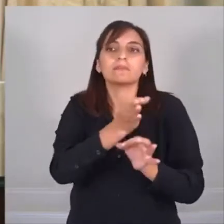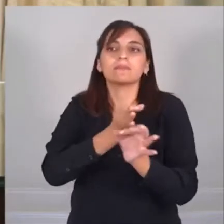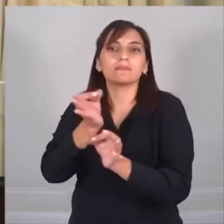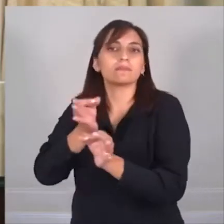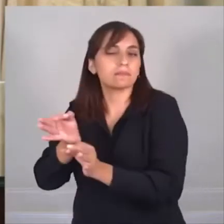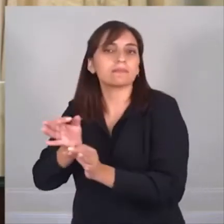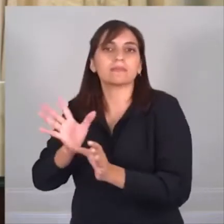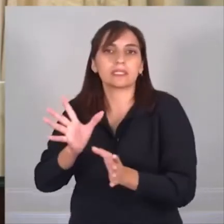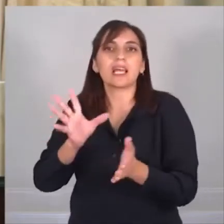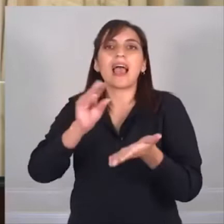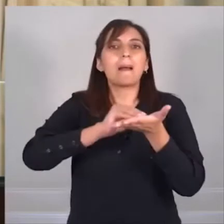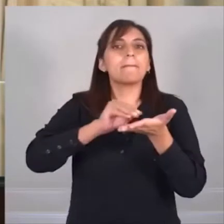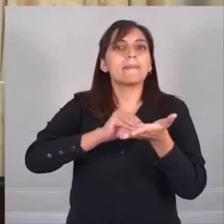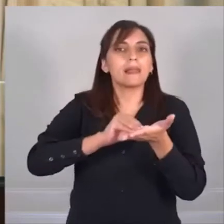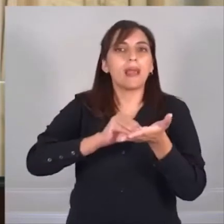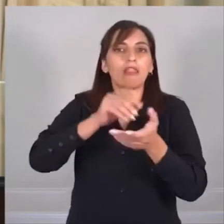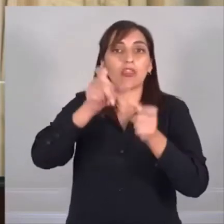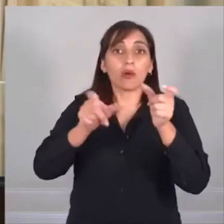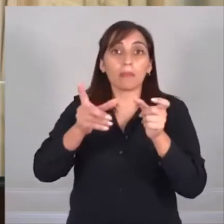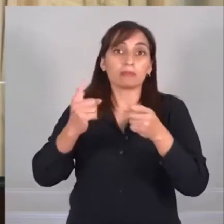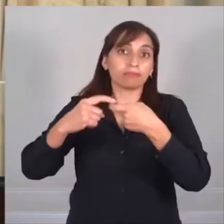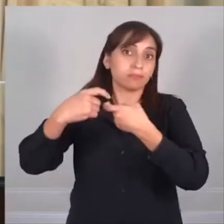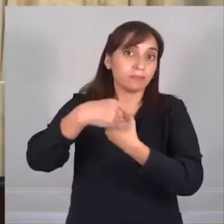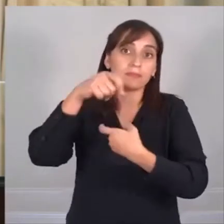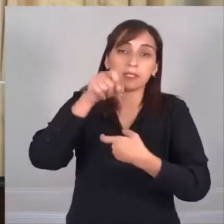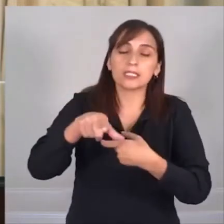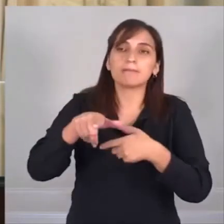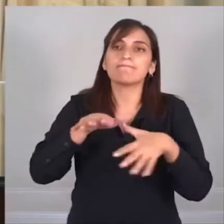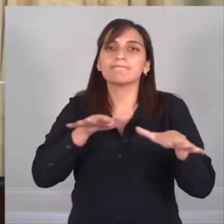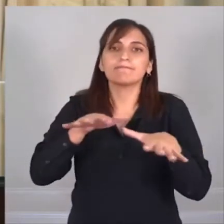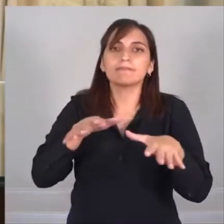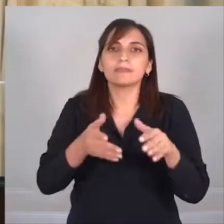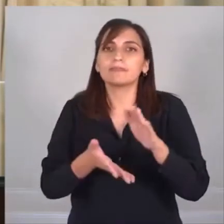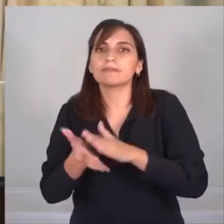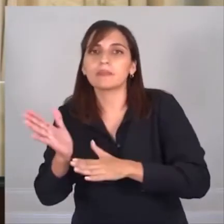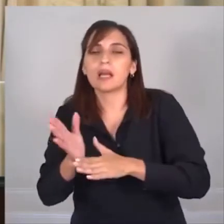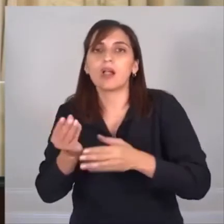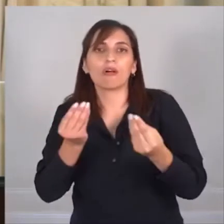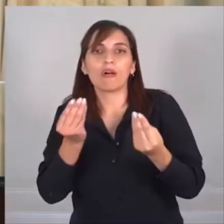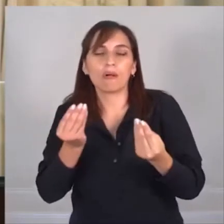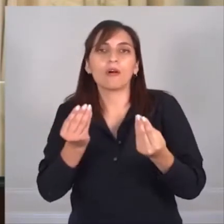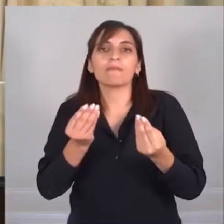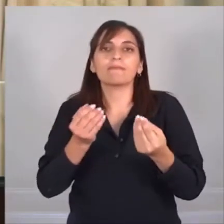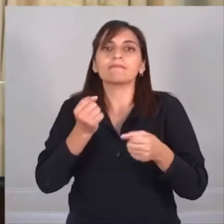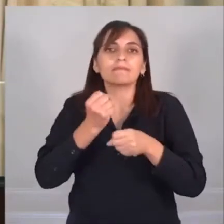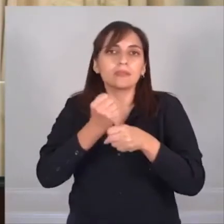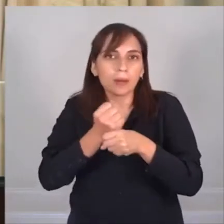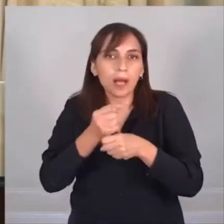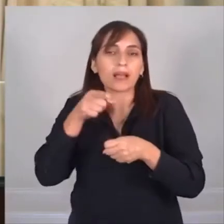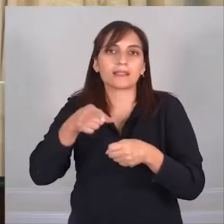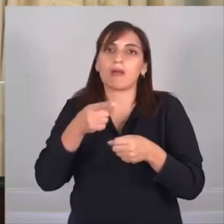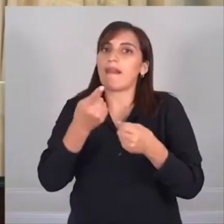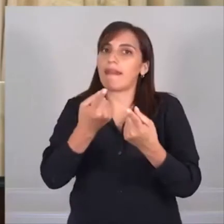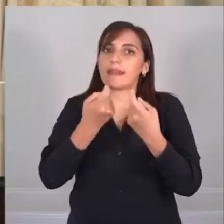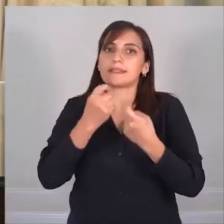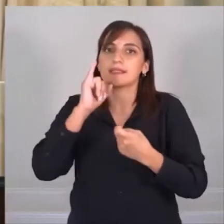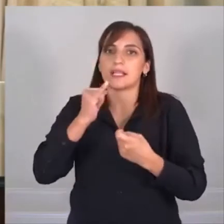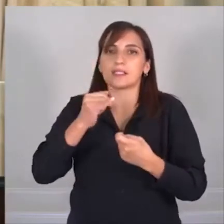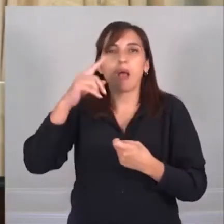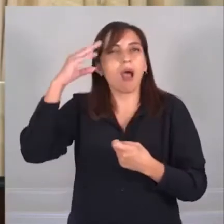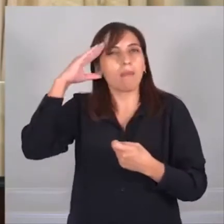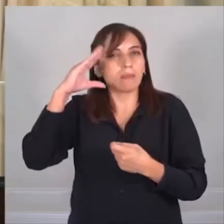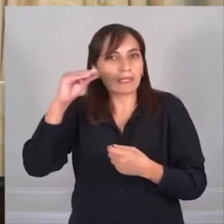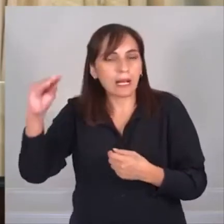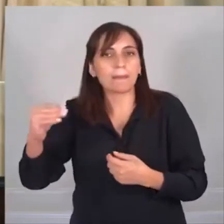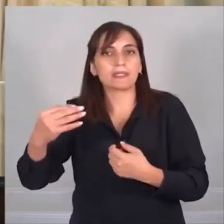para que los empleados que se van a empezar a mover y que pueden llegar a ir a estos comercios estén debidamente interiorizados de cuáles son